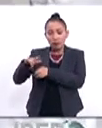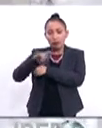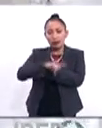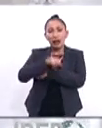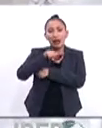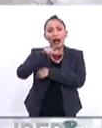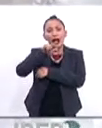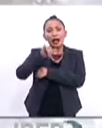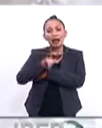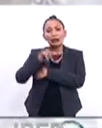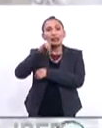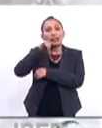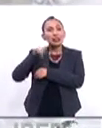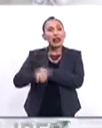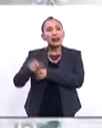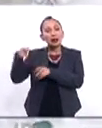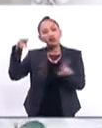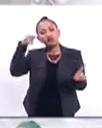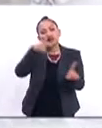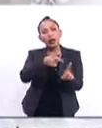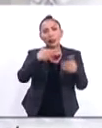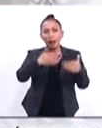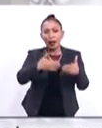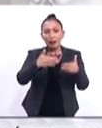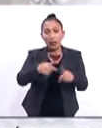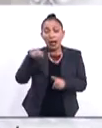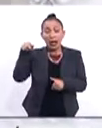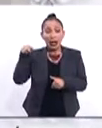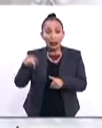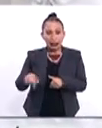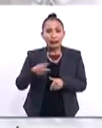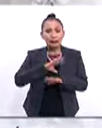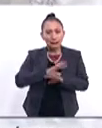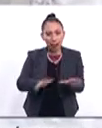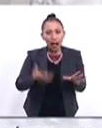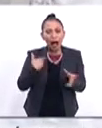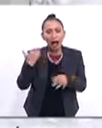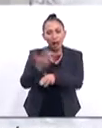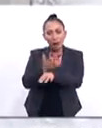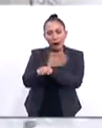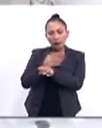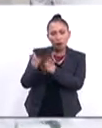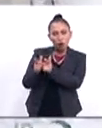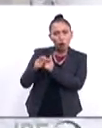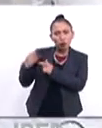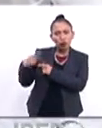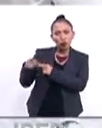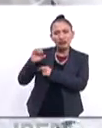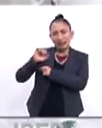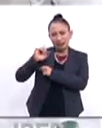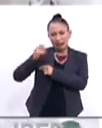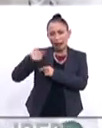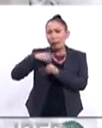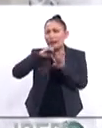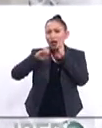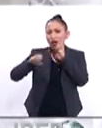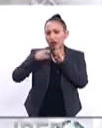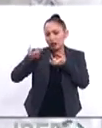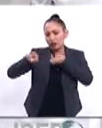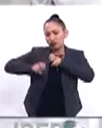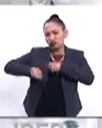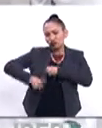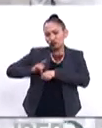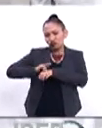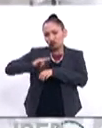Ali y en Italia con destino a Panamá. Allí se ha hecho acompañar de aproximadamente 60 periodistas en un